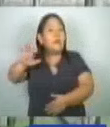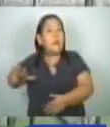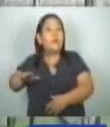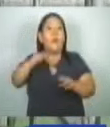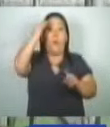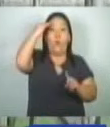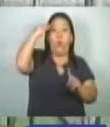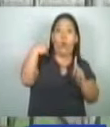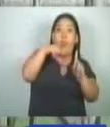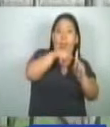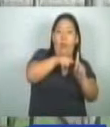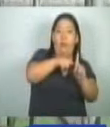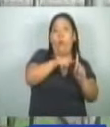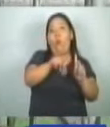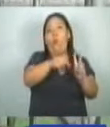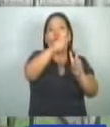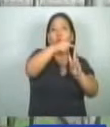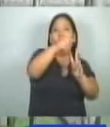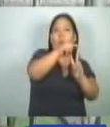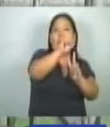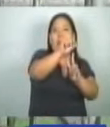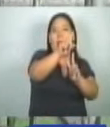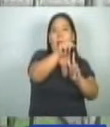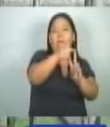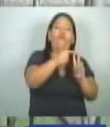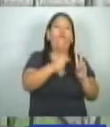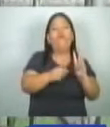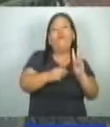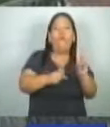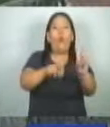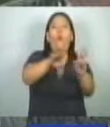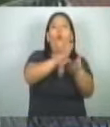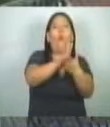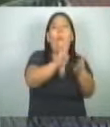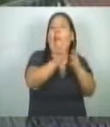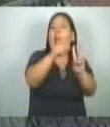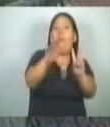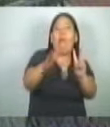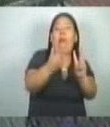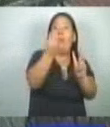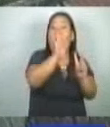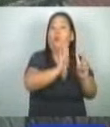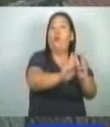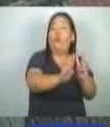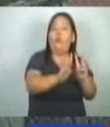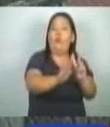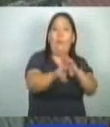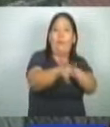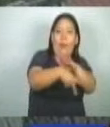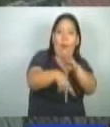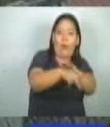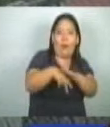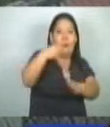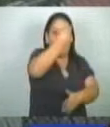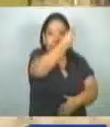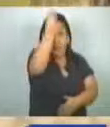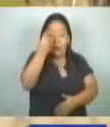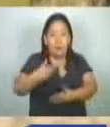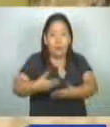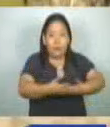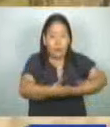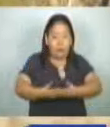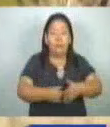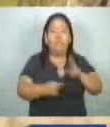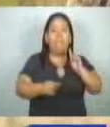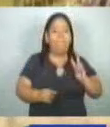la víctima iba acompañada de Salas a realizar compras para la celebración de la graduación del kinder de una de sus hijas. Durante